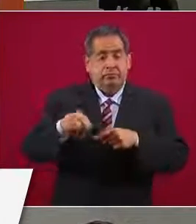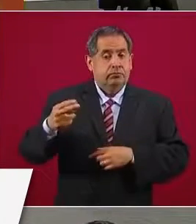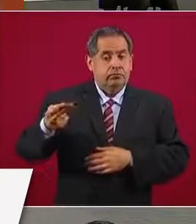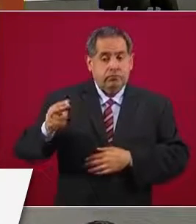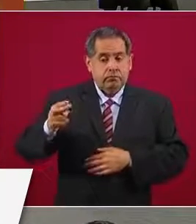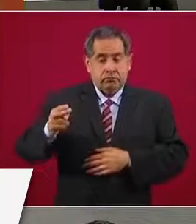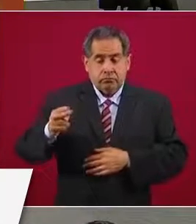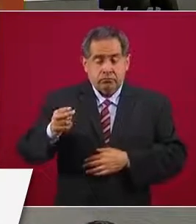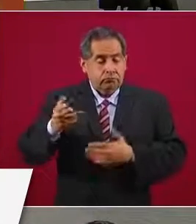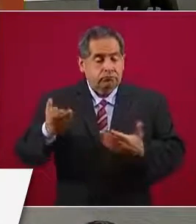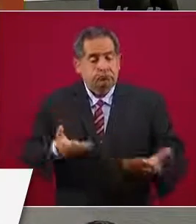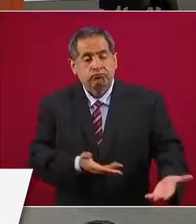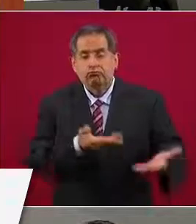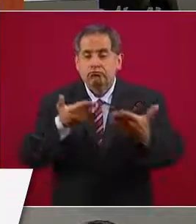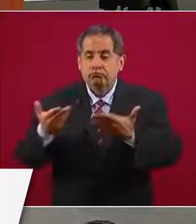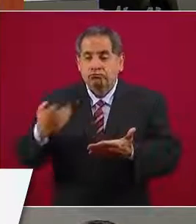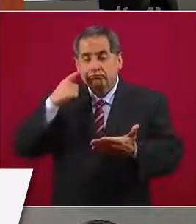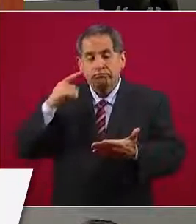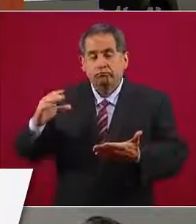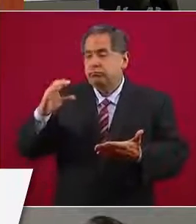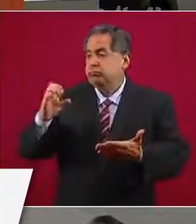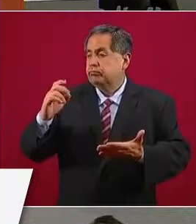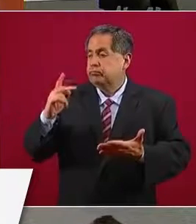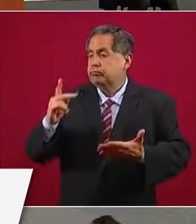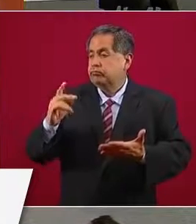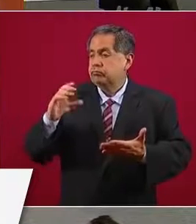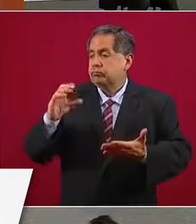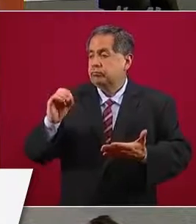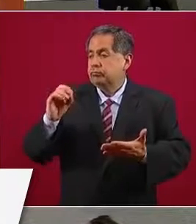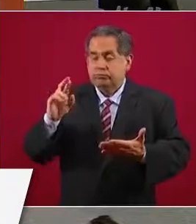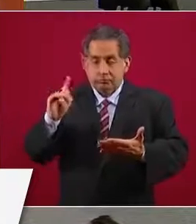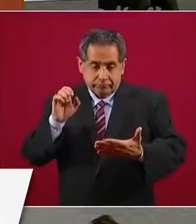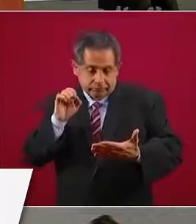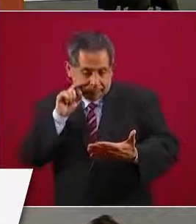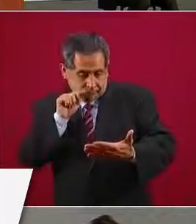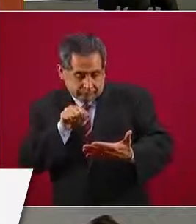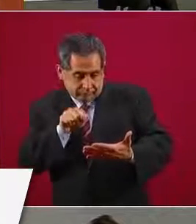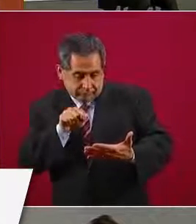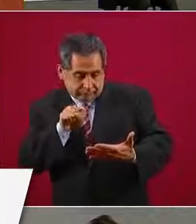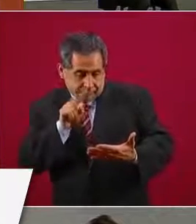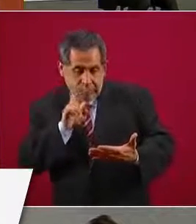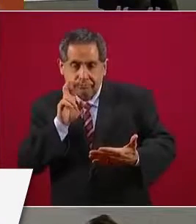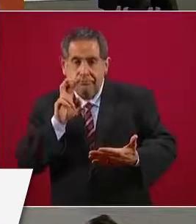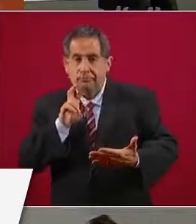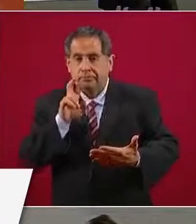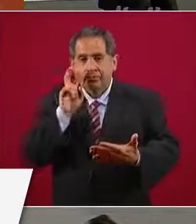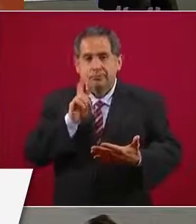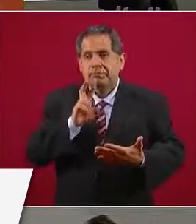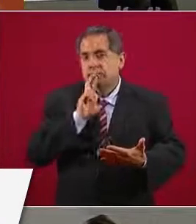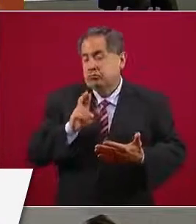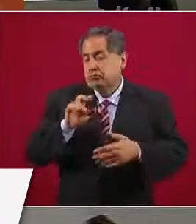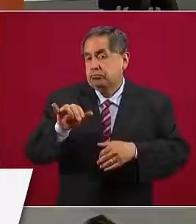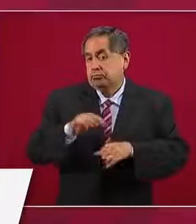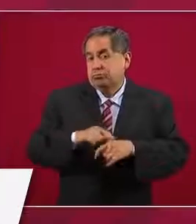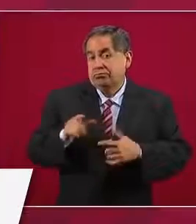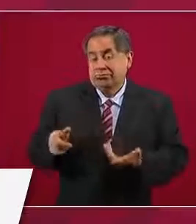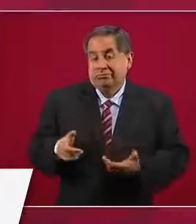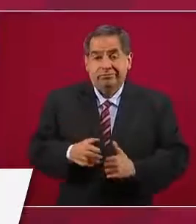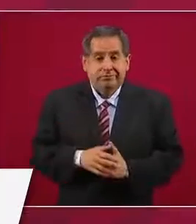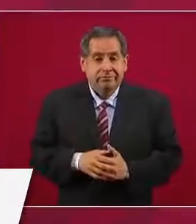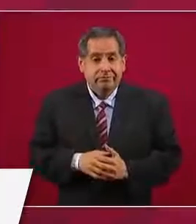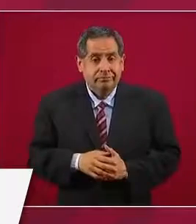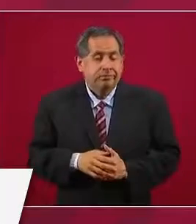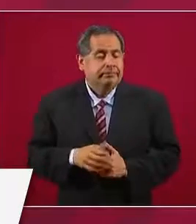presentando a la autoridad regulatoria los resultados y de ser aprobada por los resultados que presente, pues